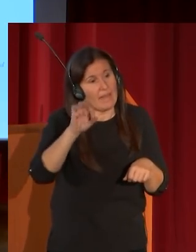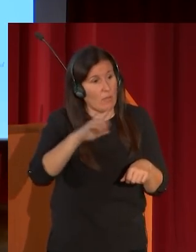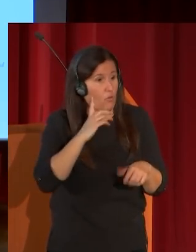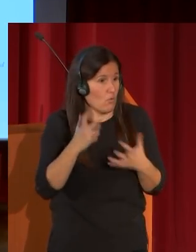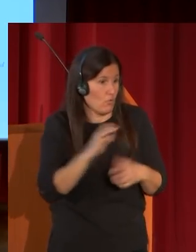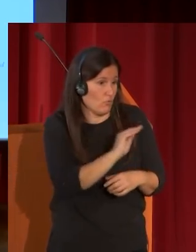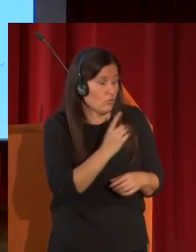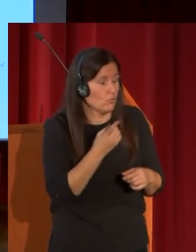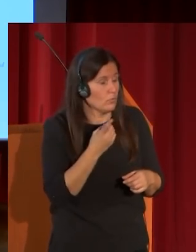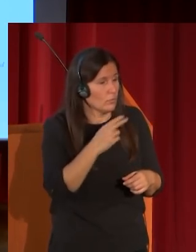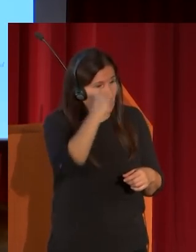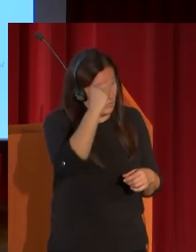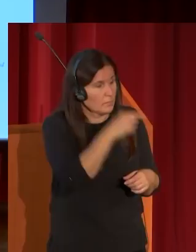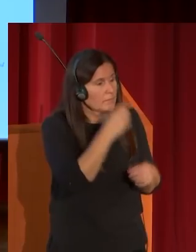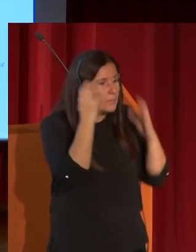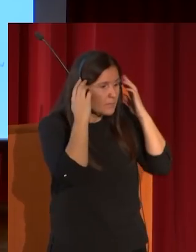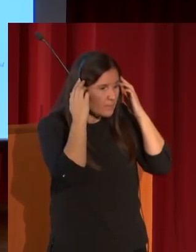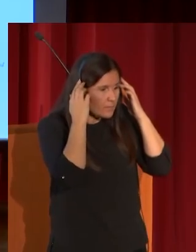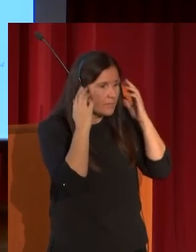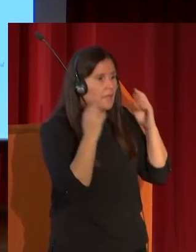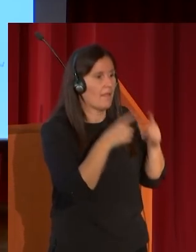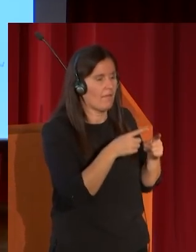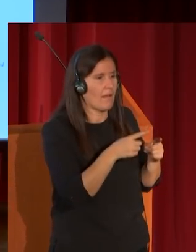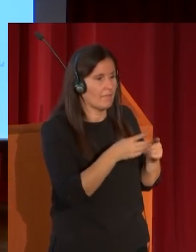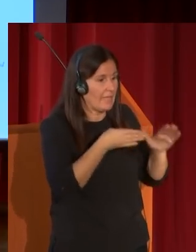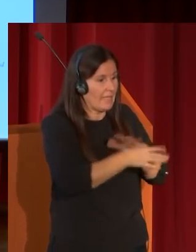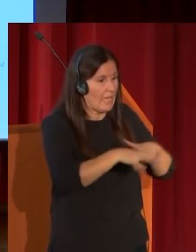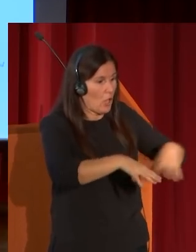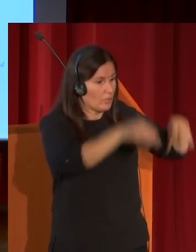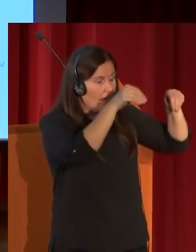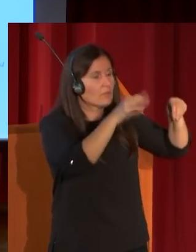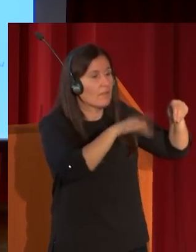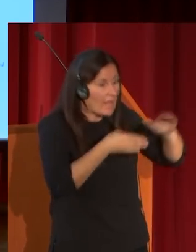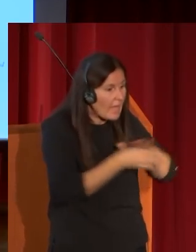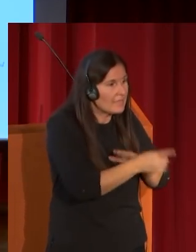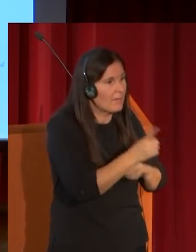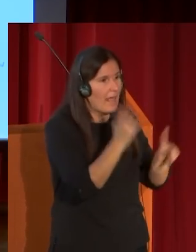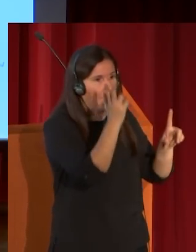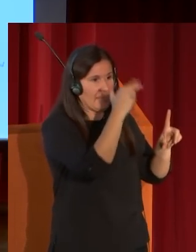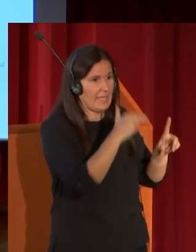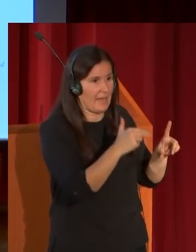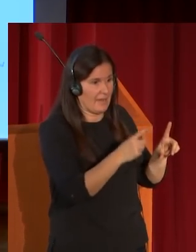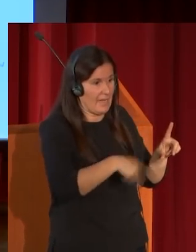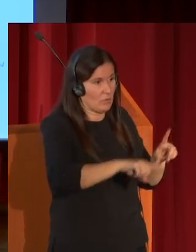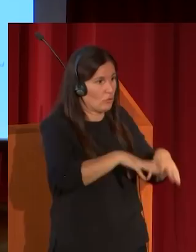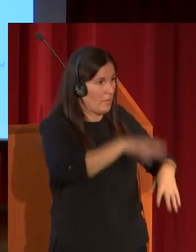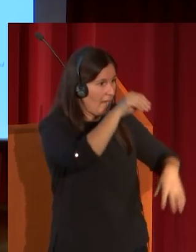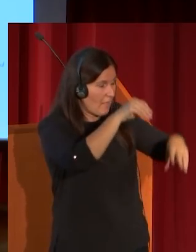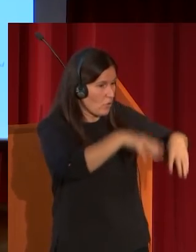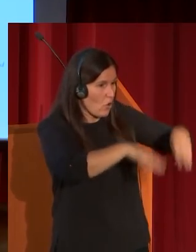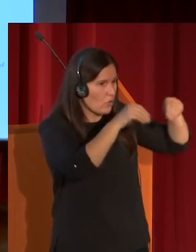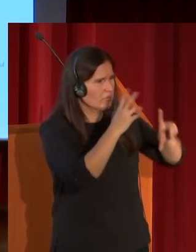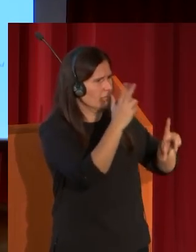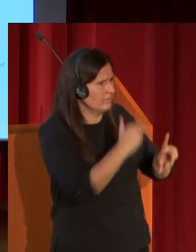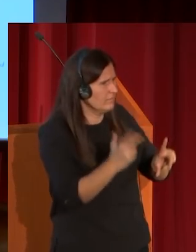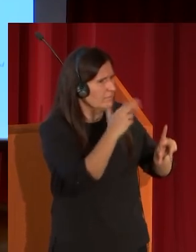franquean la entrada a los palacios de la Alhambra donde él pinta donde él llega a pintar en esos palacios una y otra